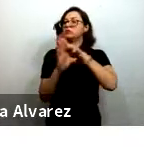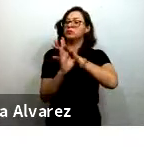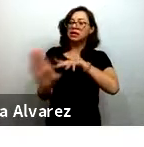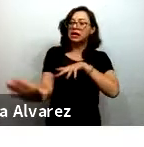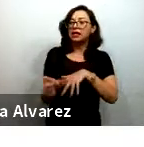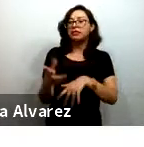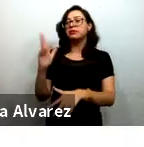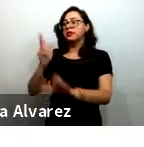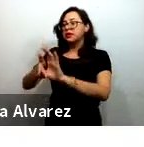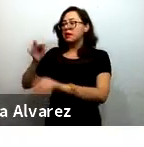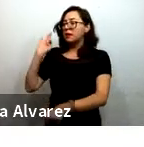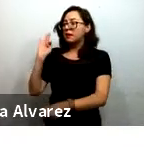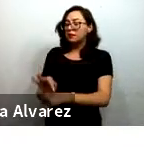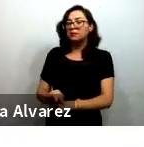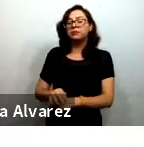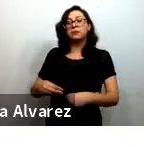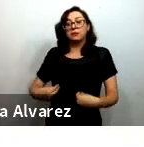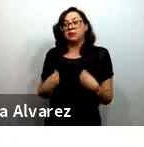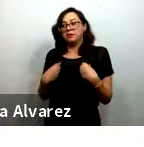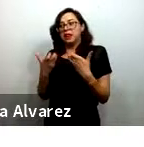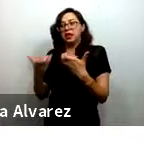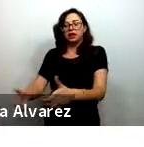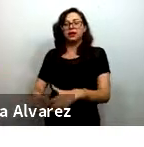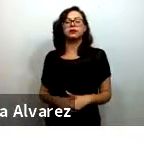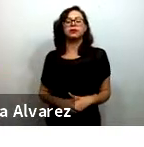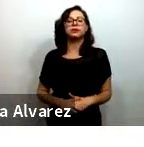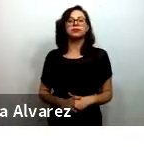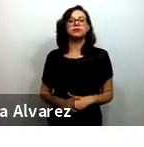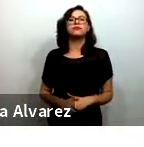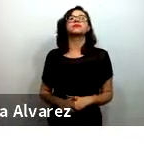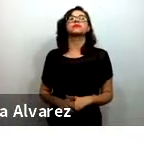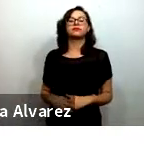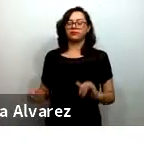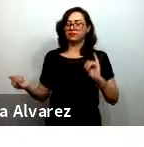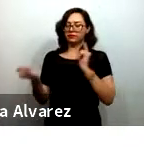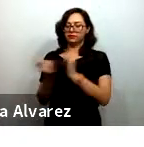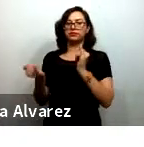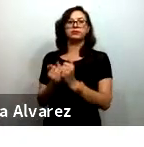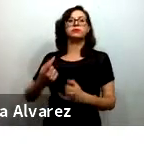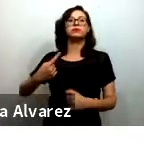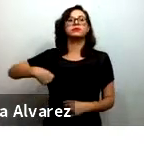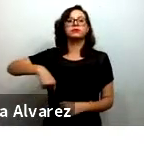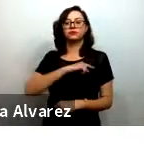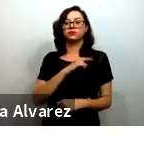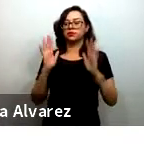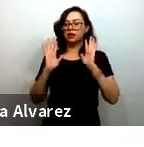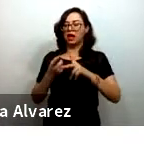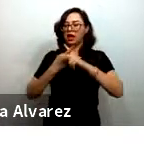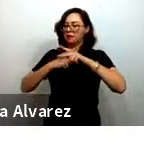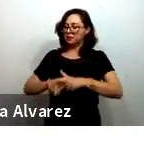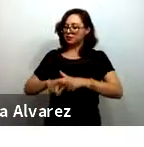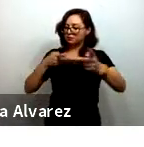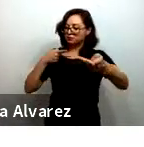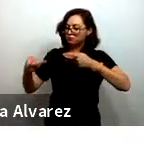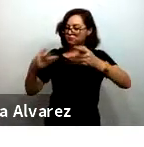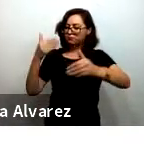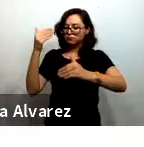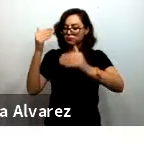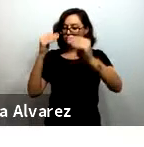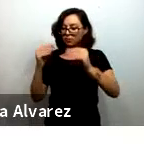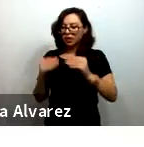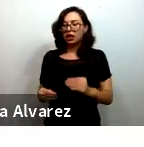niños en situación de calle también estamos desarrollando y muy pronto al inicio del ciclo escolar queremos